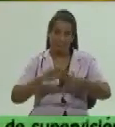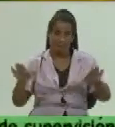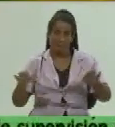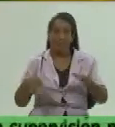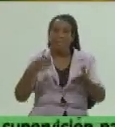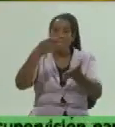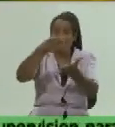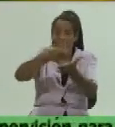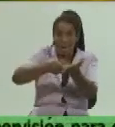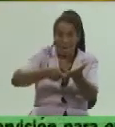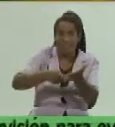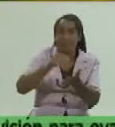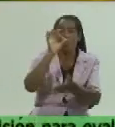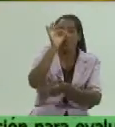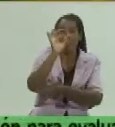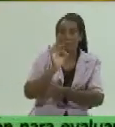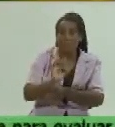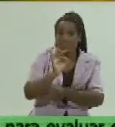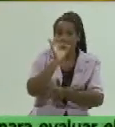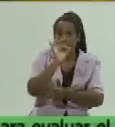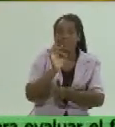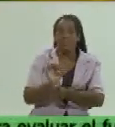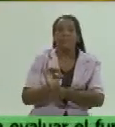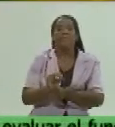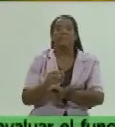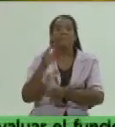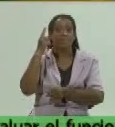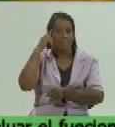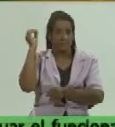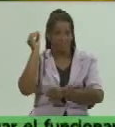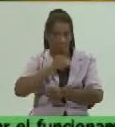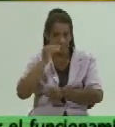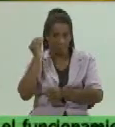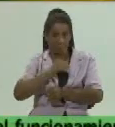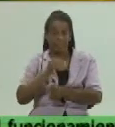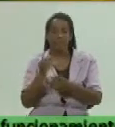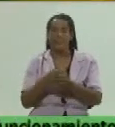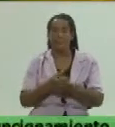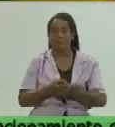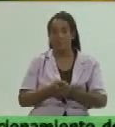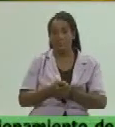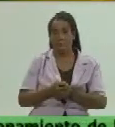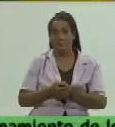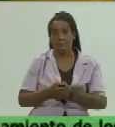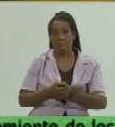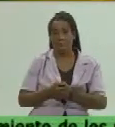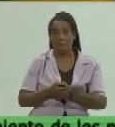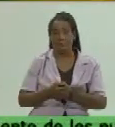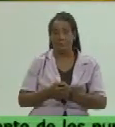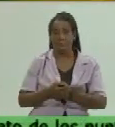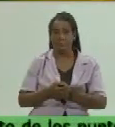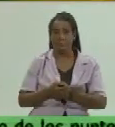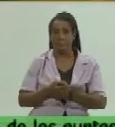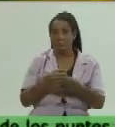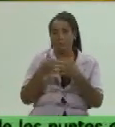es decir dando a conocer ahí también los productos